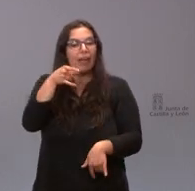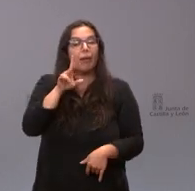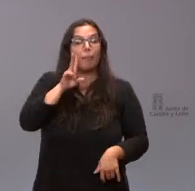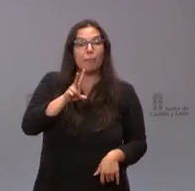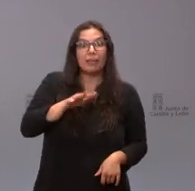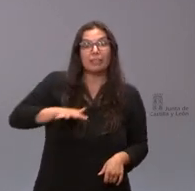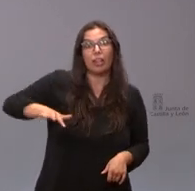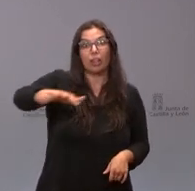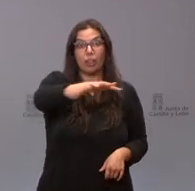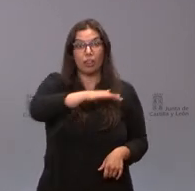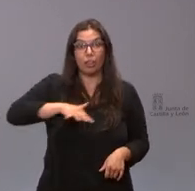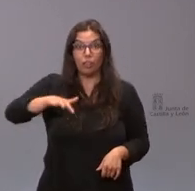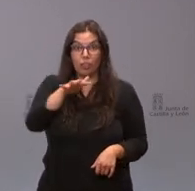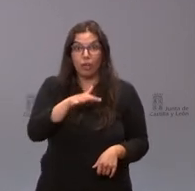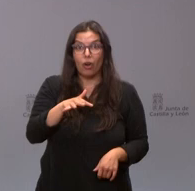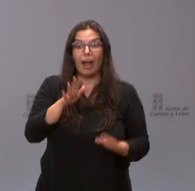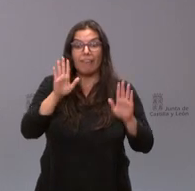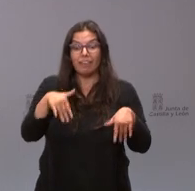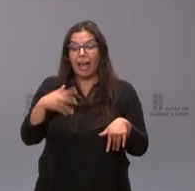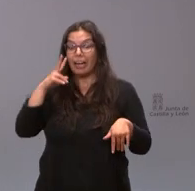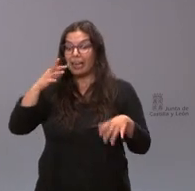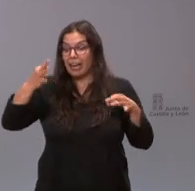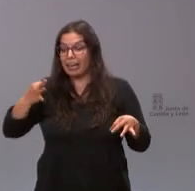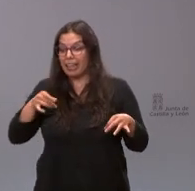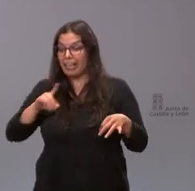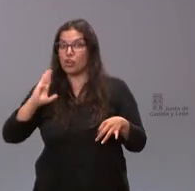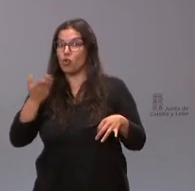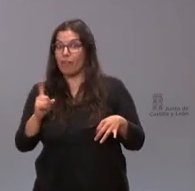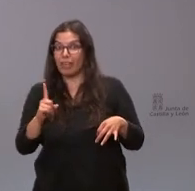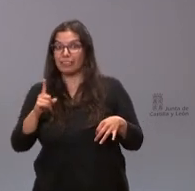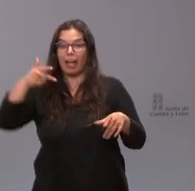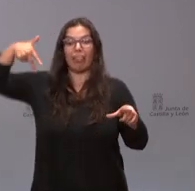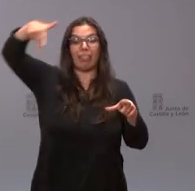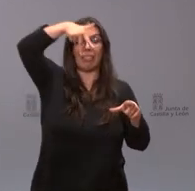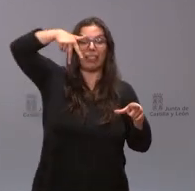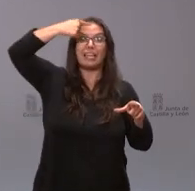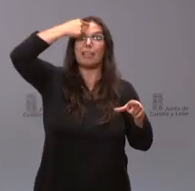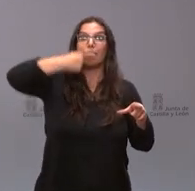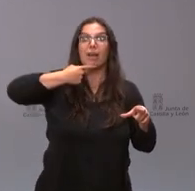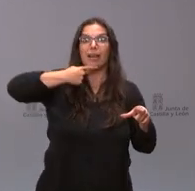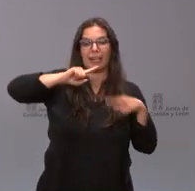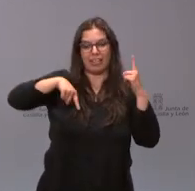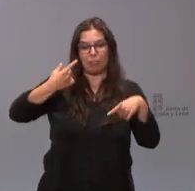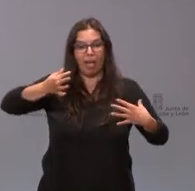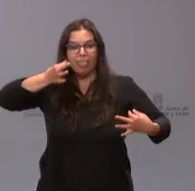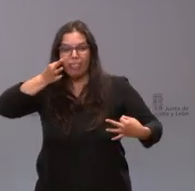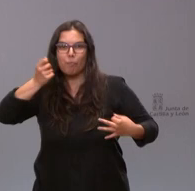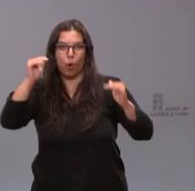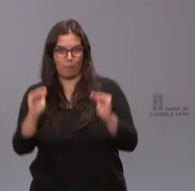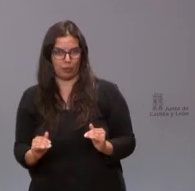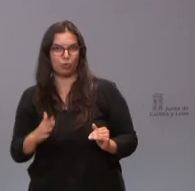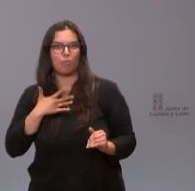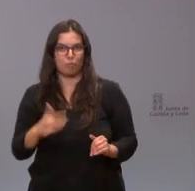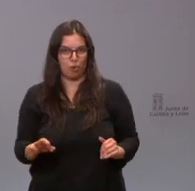de ese terreno que está dentro del perímetro pues no ha sido afectado por el incendio y por tanto no computa a los efectos del número de hectáreas en esta fase